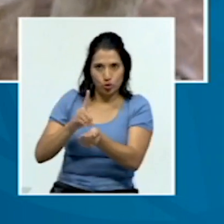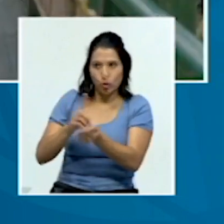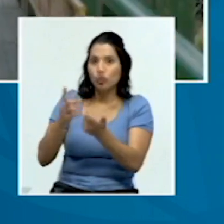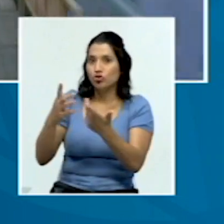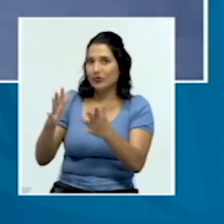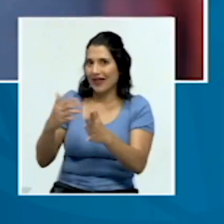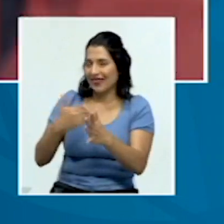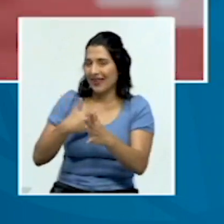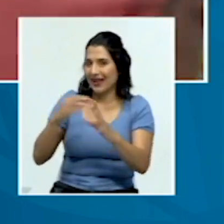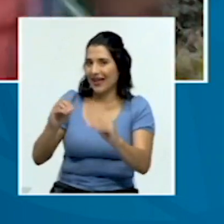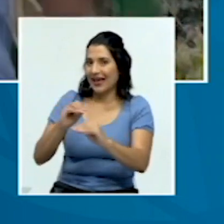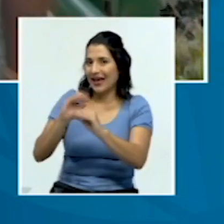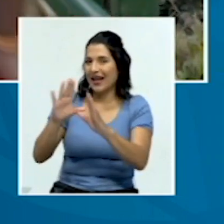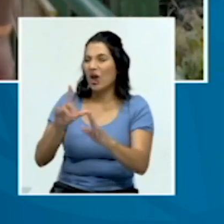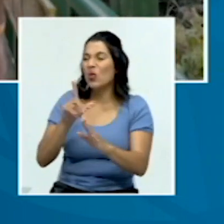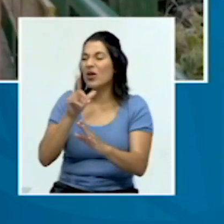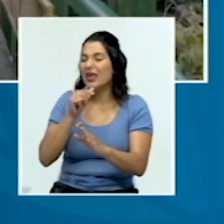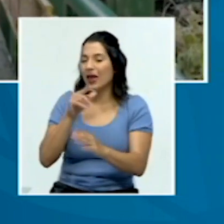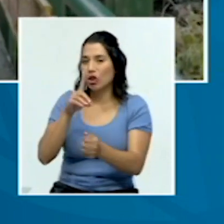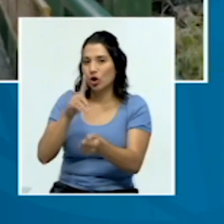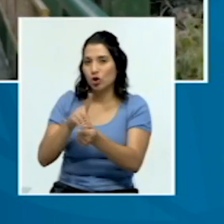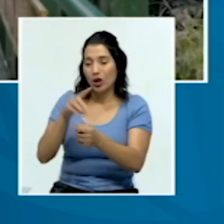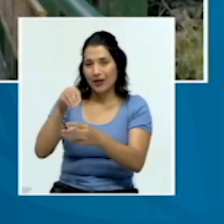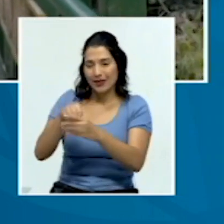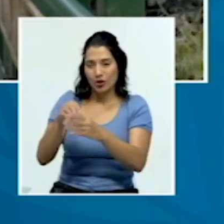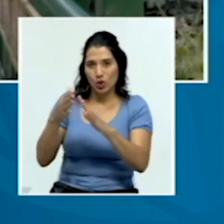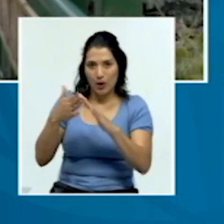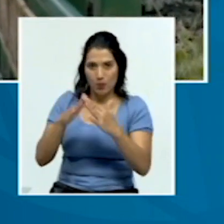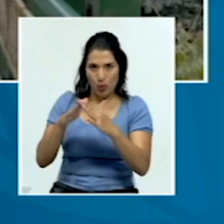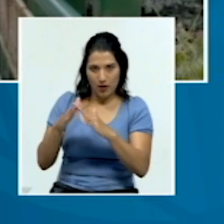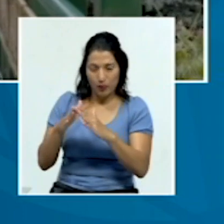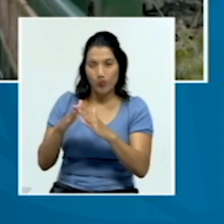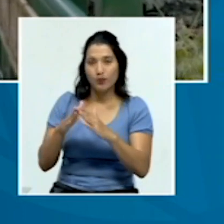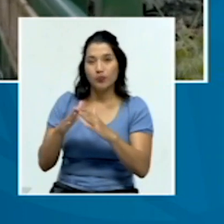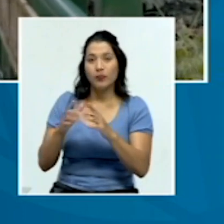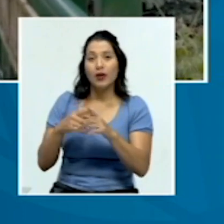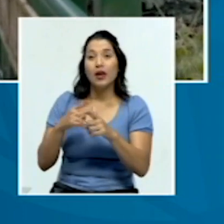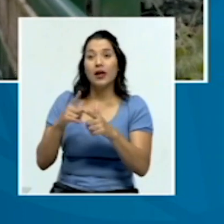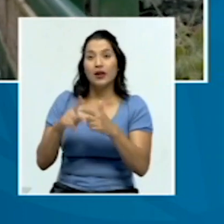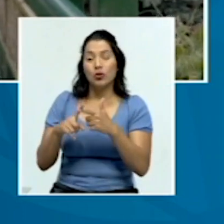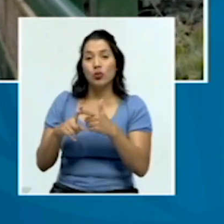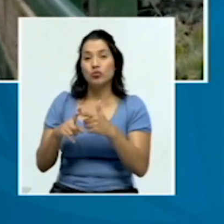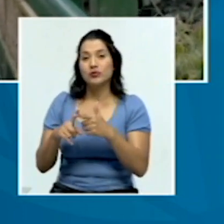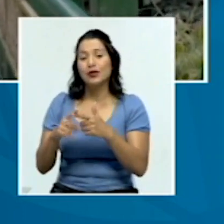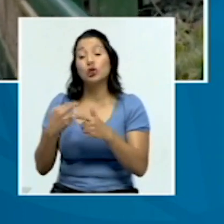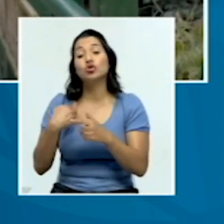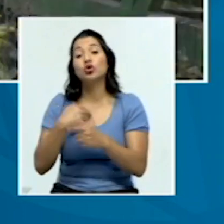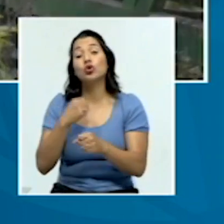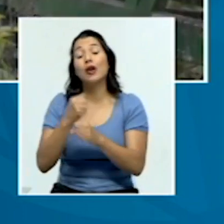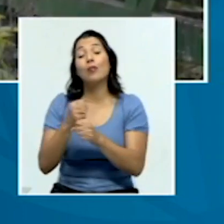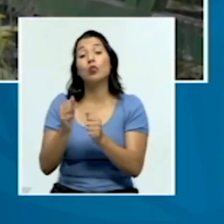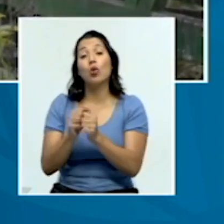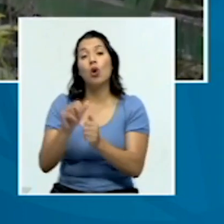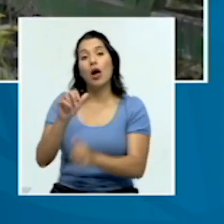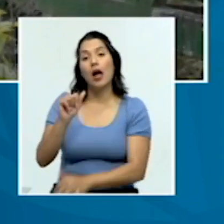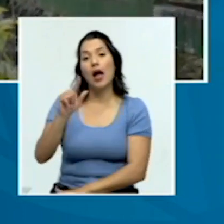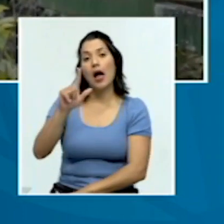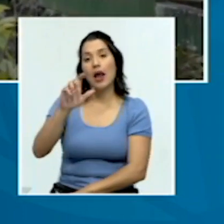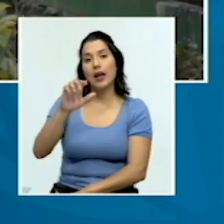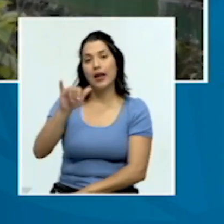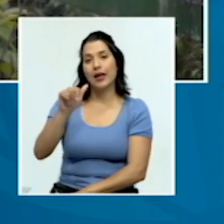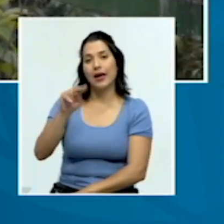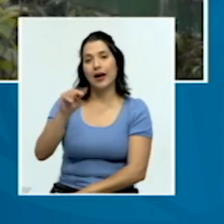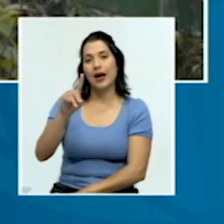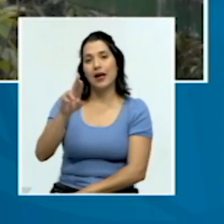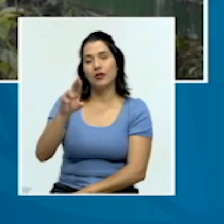pueblo, entre ellos voy a mencionar, pues uno que trabaja directamente y es colaborador de nuestro proyecto, que es Alejandro Salomón, y que con